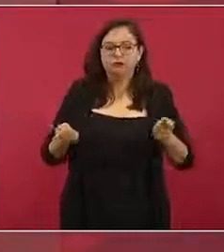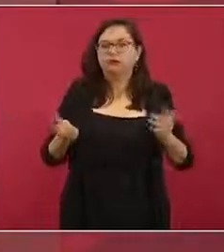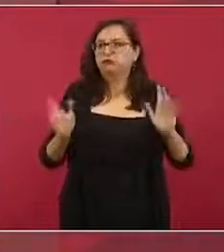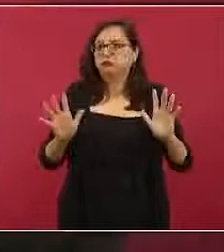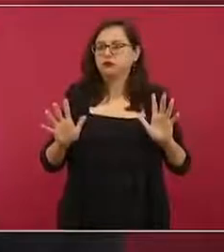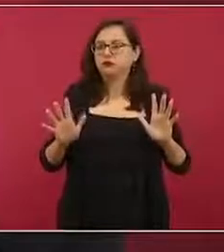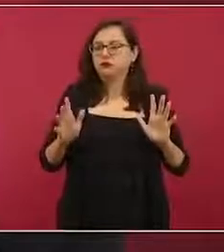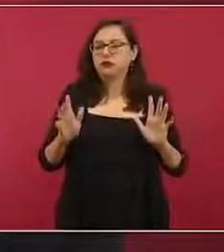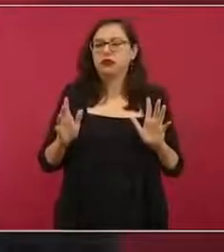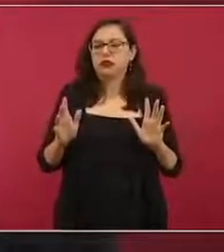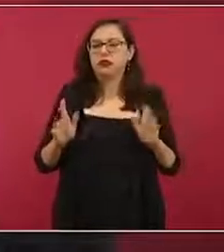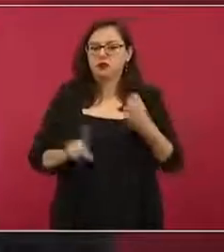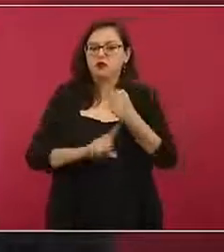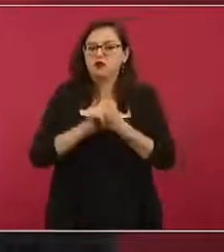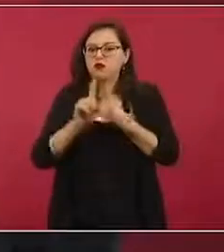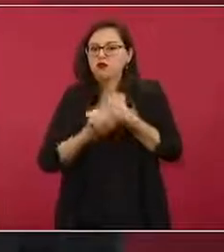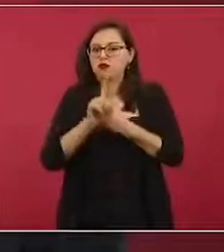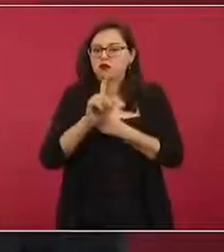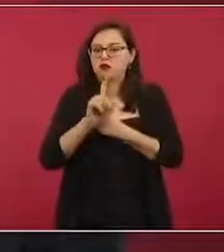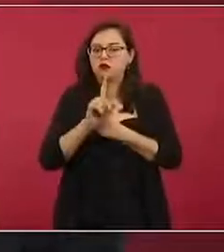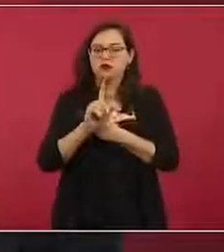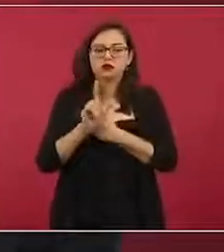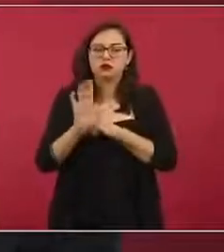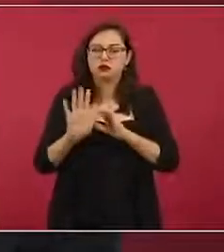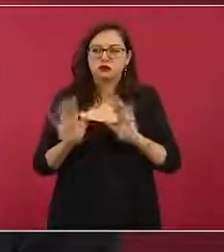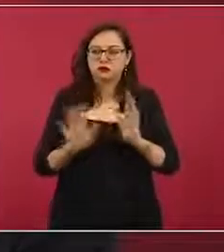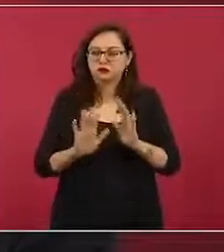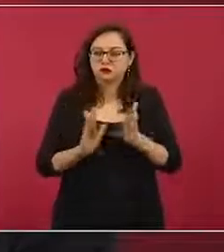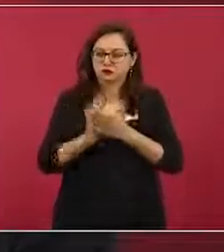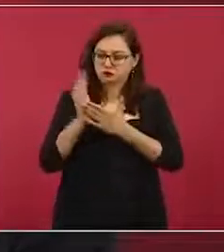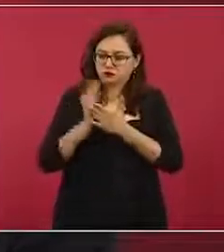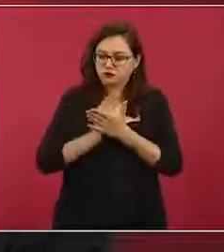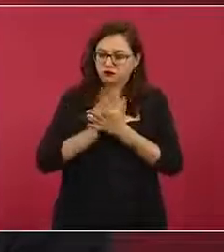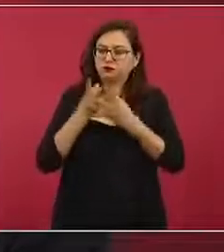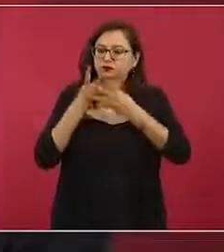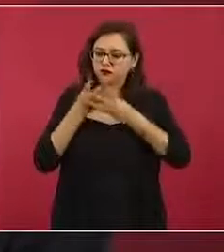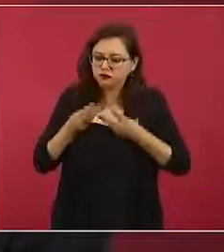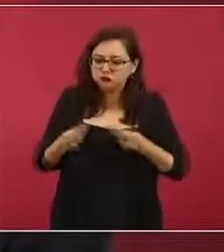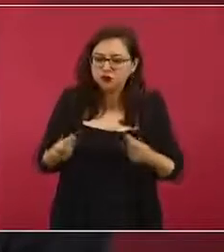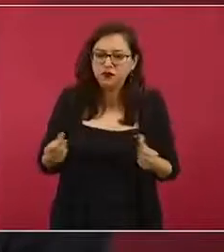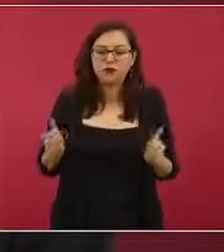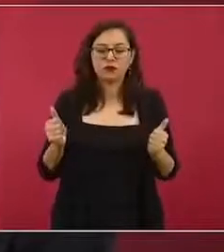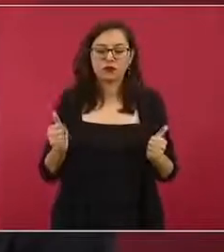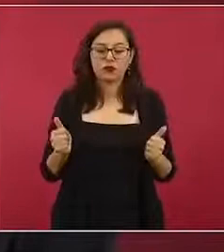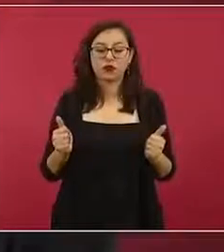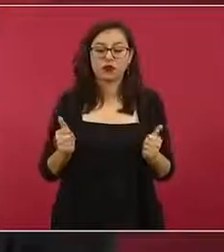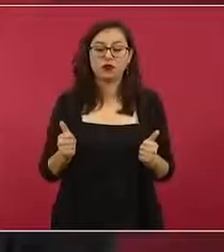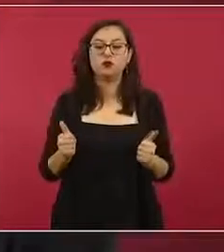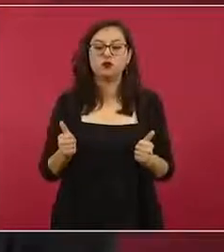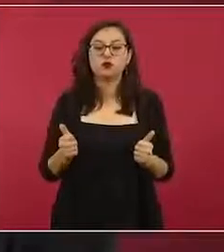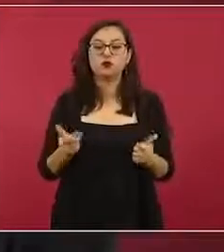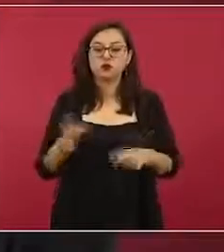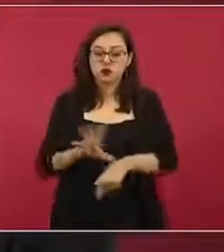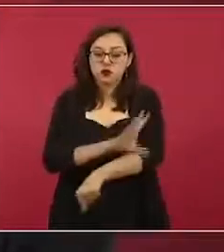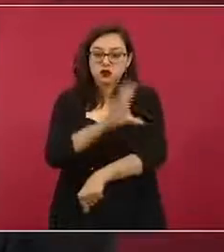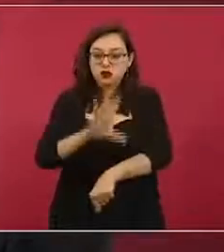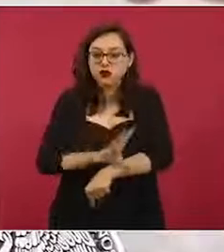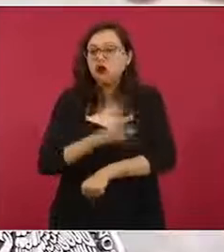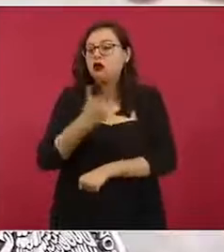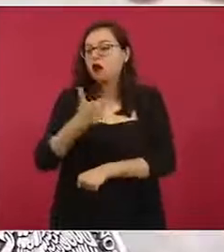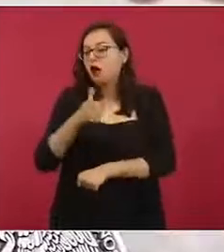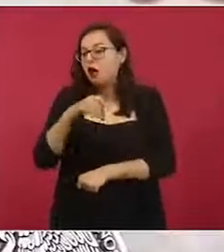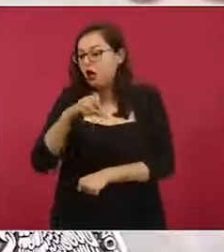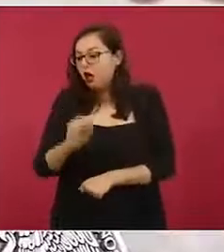problema del abasto a precios justos de los energéticos.